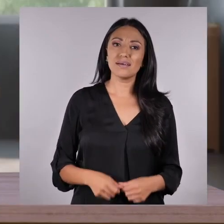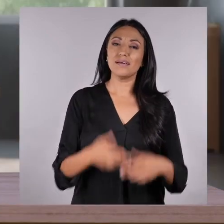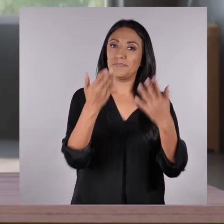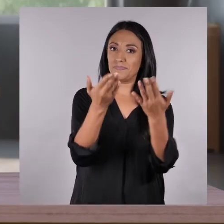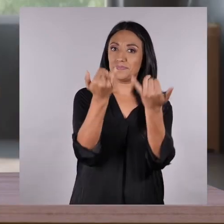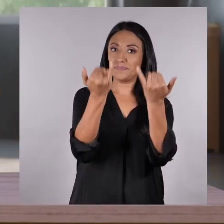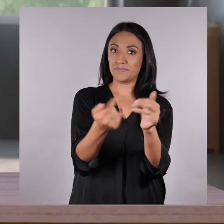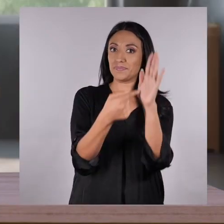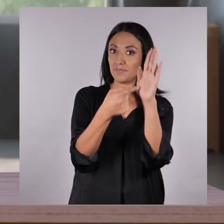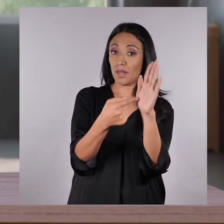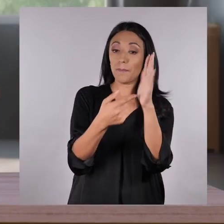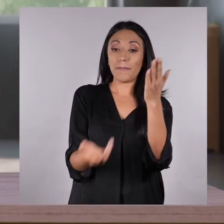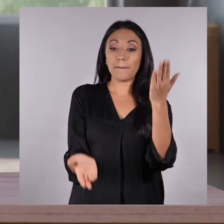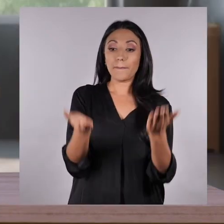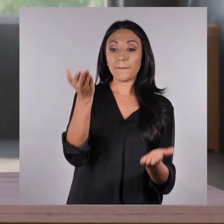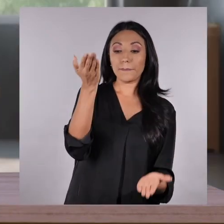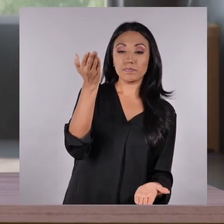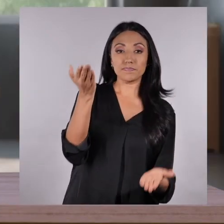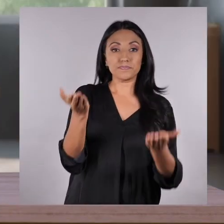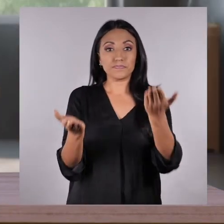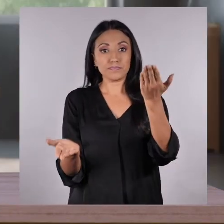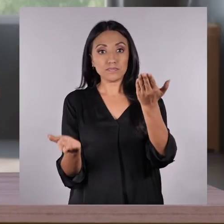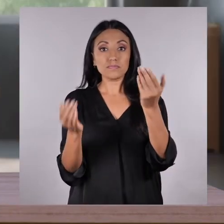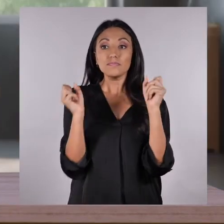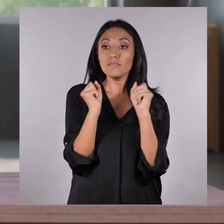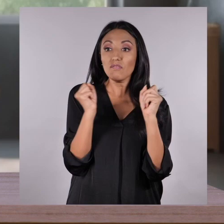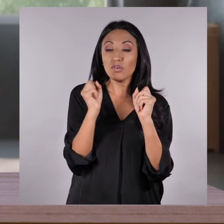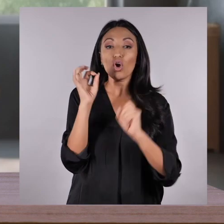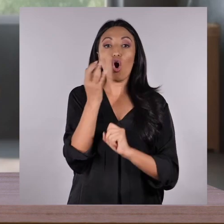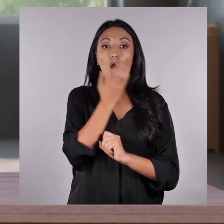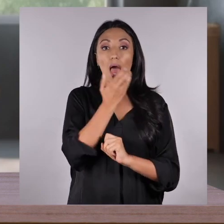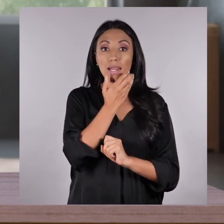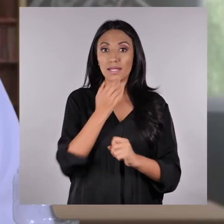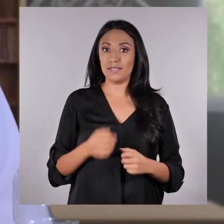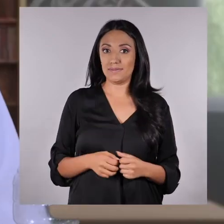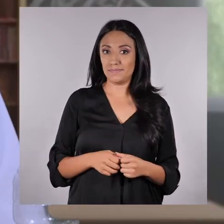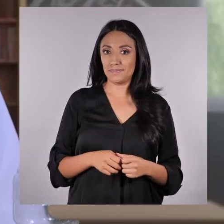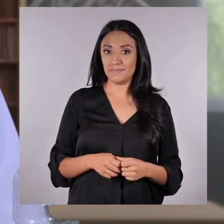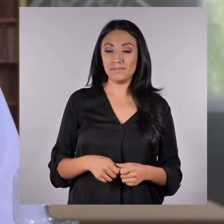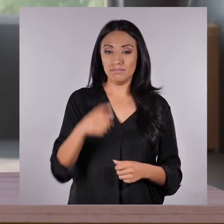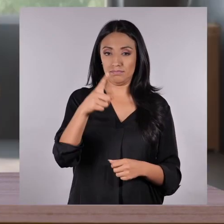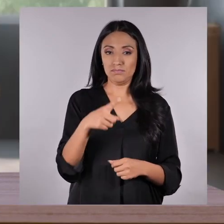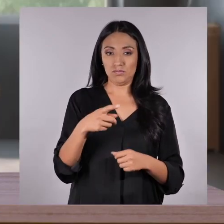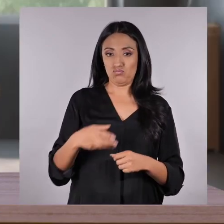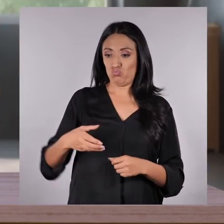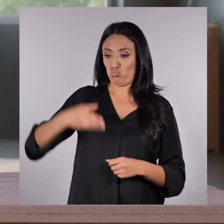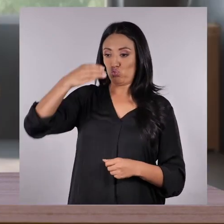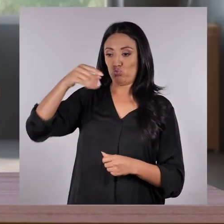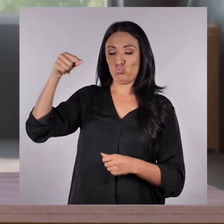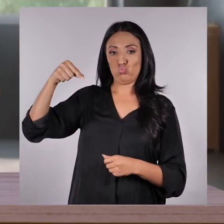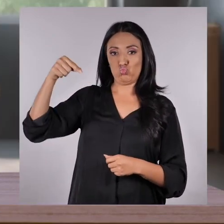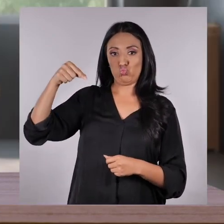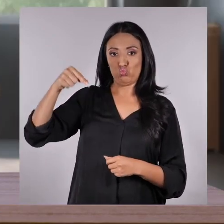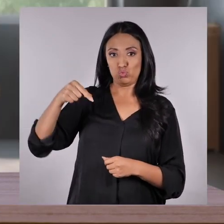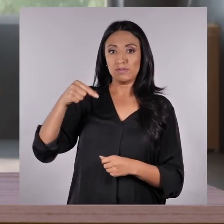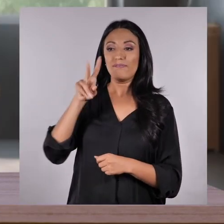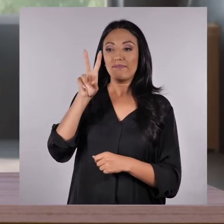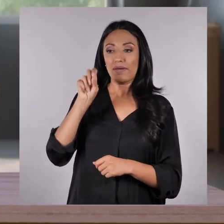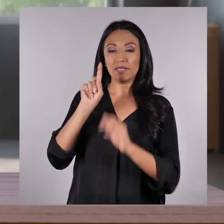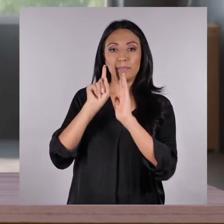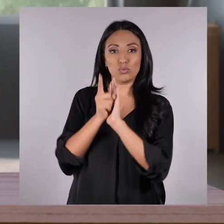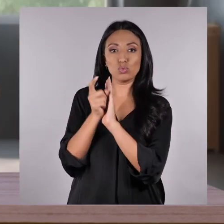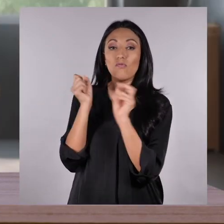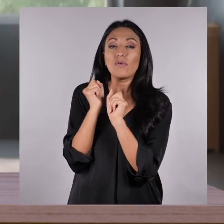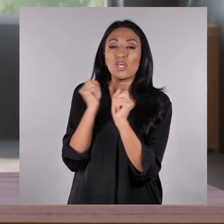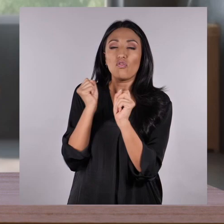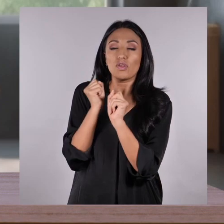Y ahora vamos a ver qué pesa más, si el aire frío o caliente. Coge esa botella de plástico que ha estado